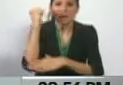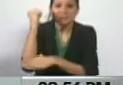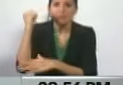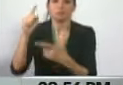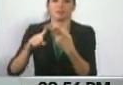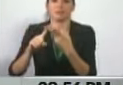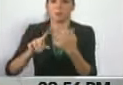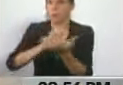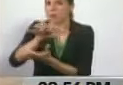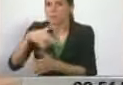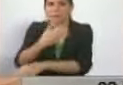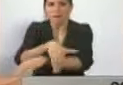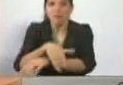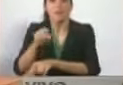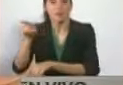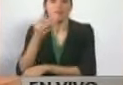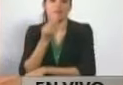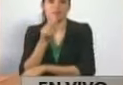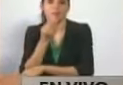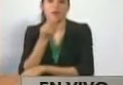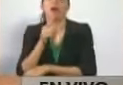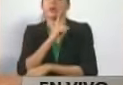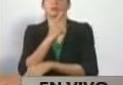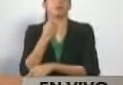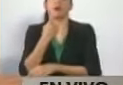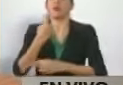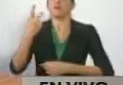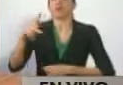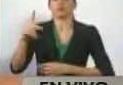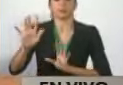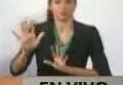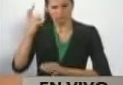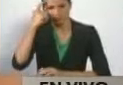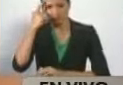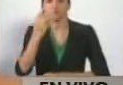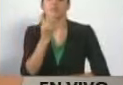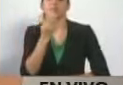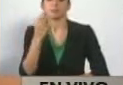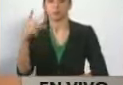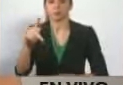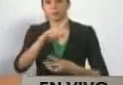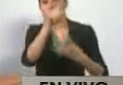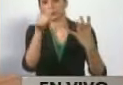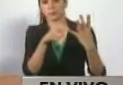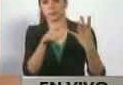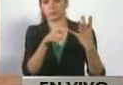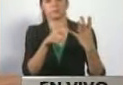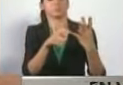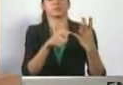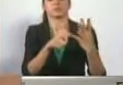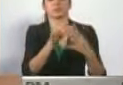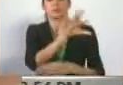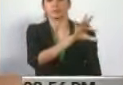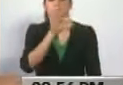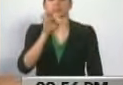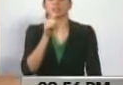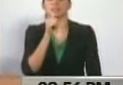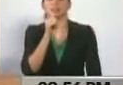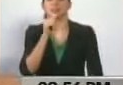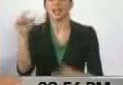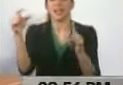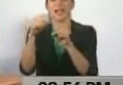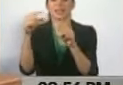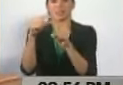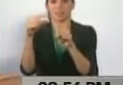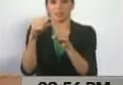que ellos autodenominan voluntad popular. Y en cuarto lugar fue un enviado de Acción Democrática,